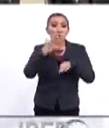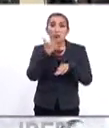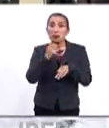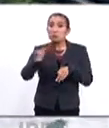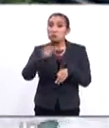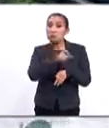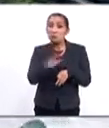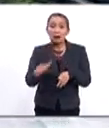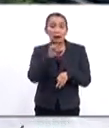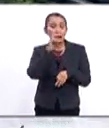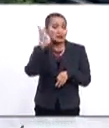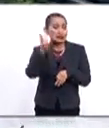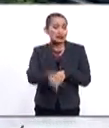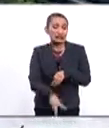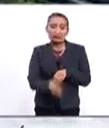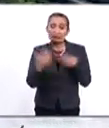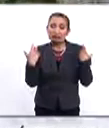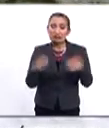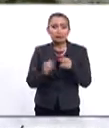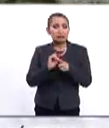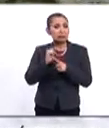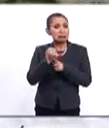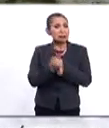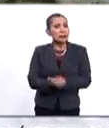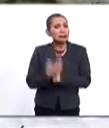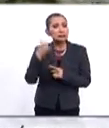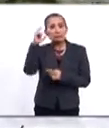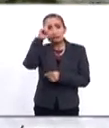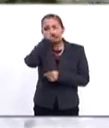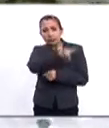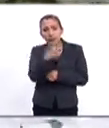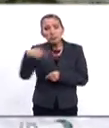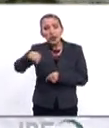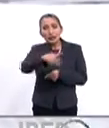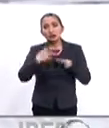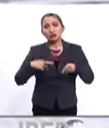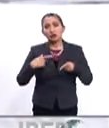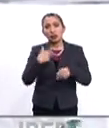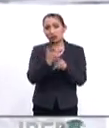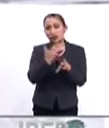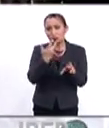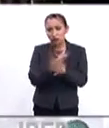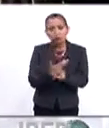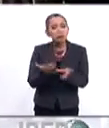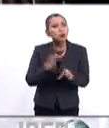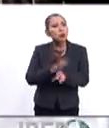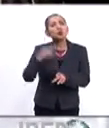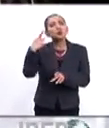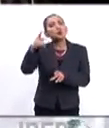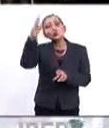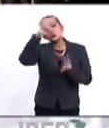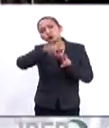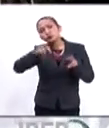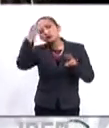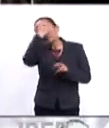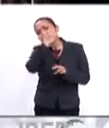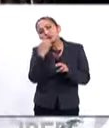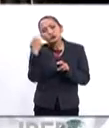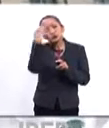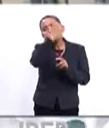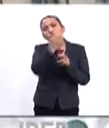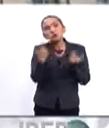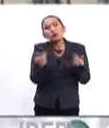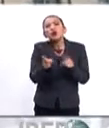salario. Una verdadera situación abrumadora para los estadounidenses. ¿Cuál es tu análisis, Javier?